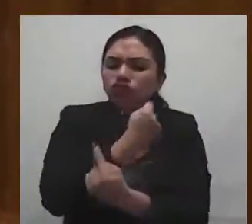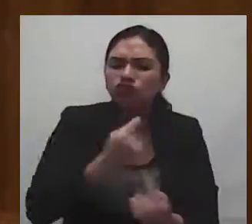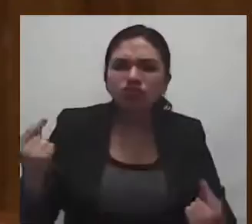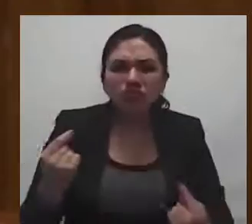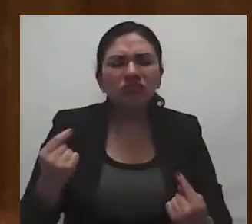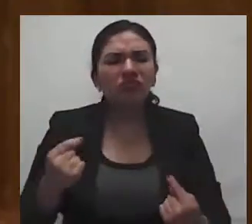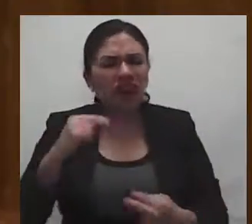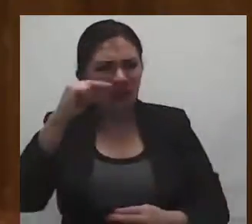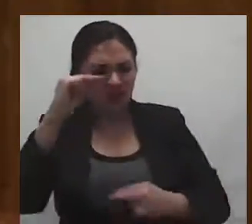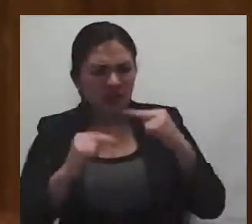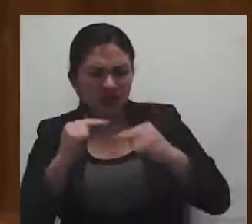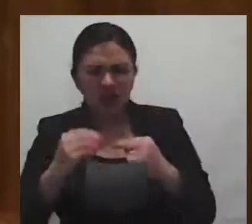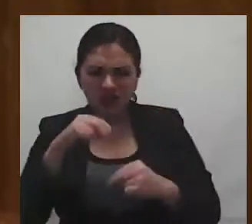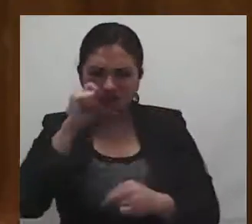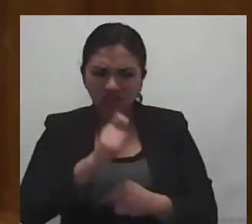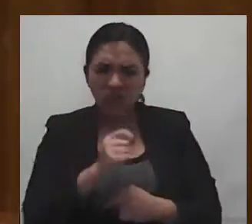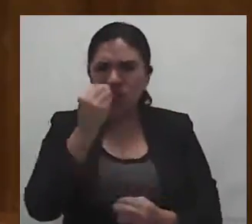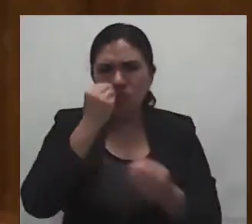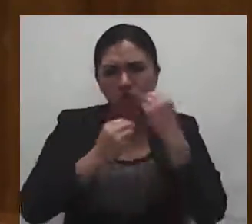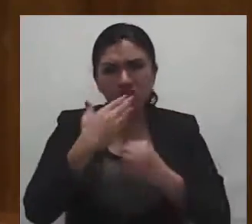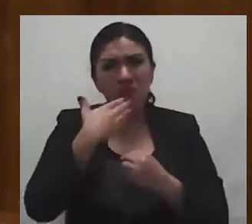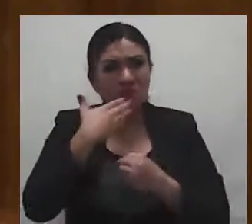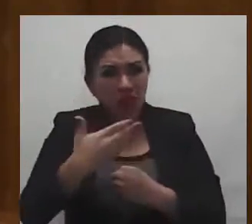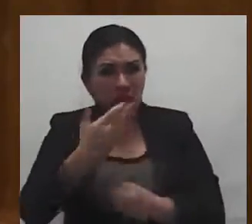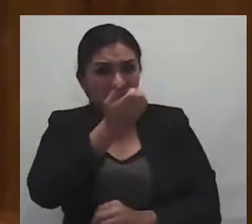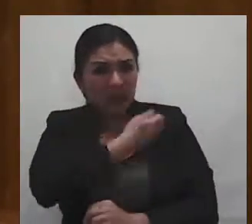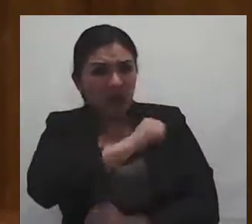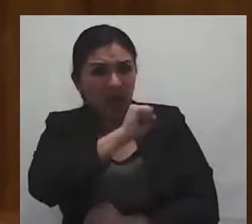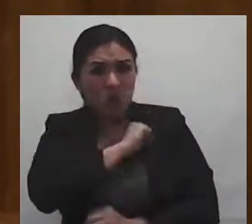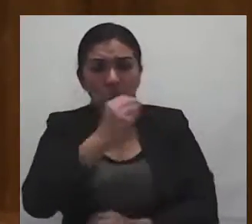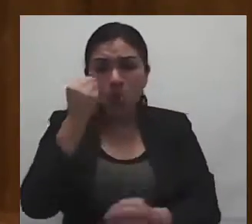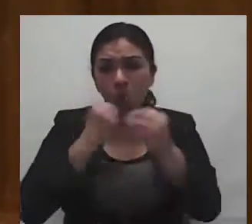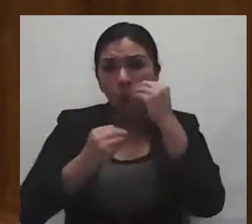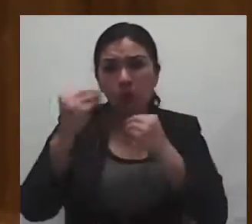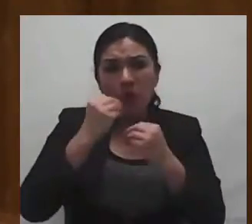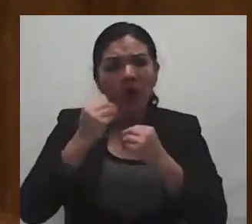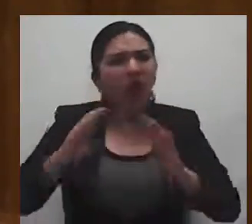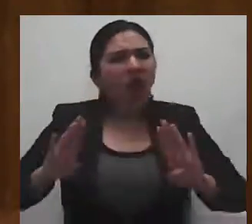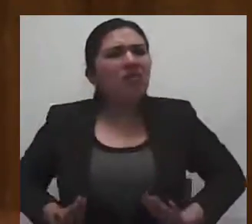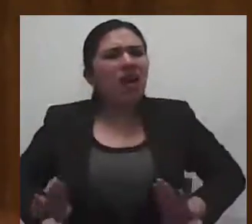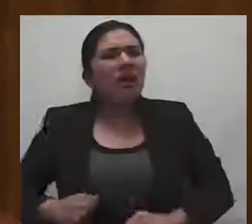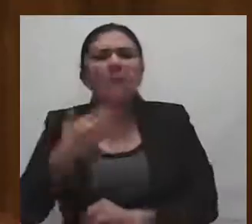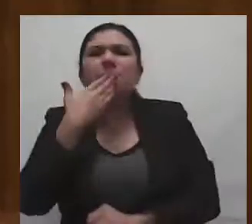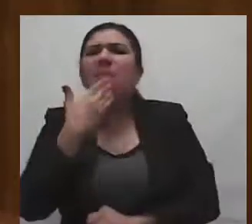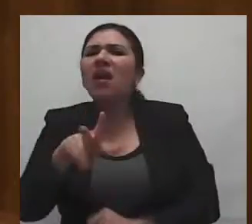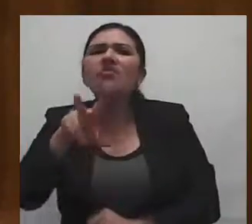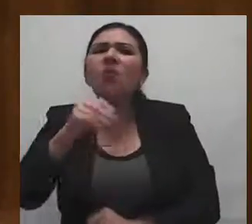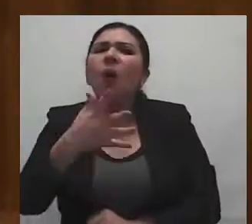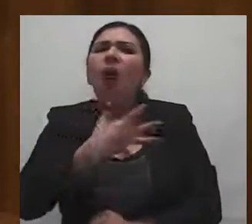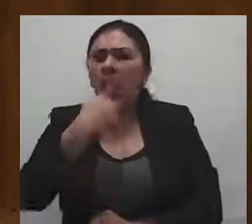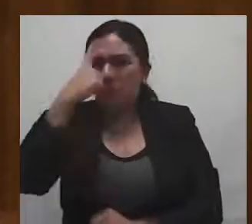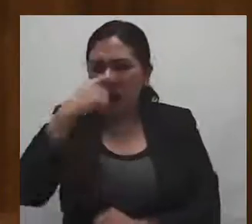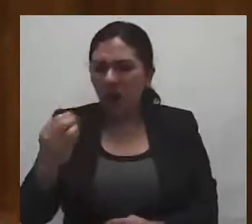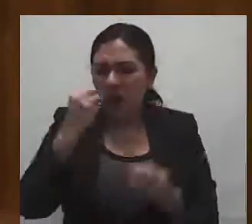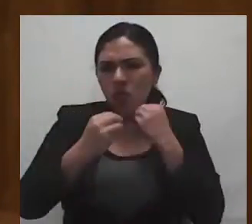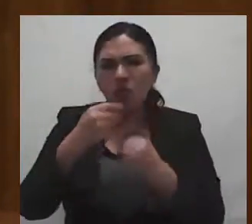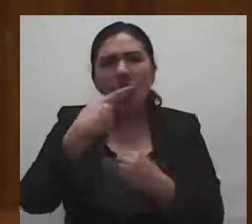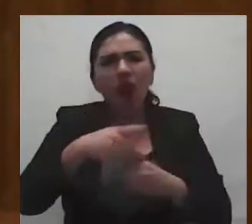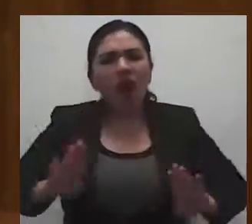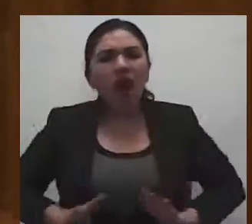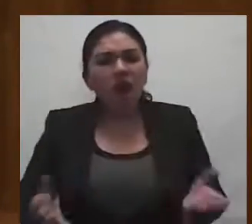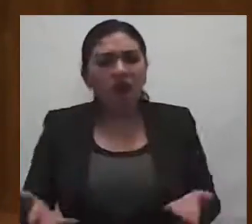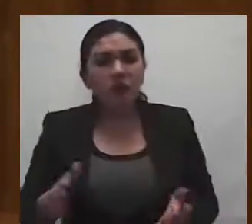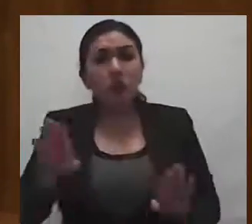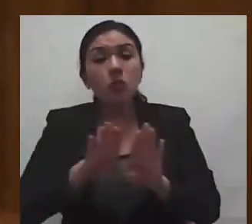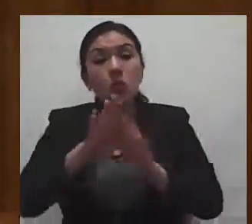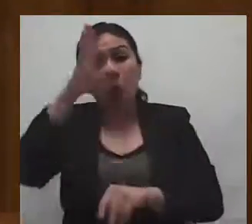inadecuada ingesta de alimentos por prácticas inapropiadas de alimentación y dieta. De acuerdo a datos de la